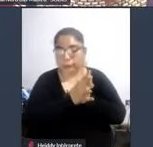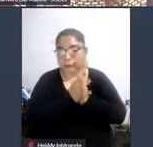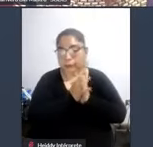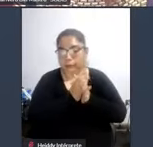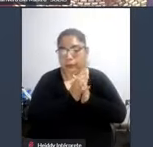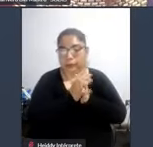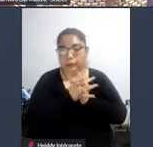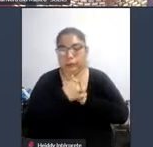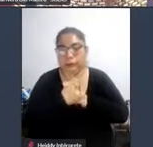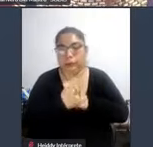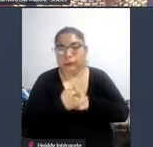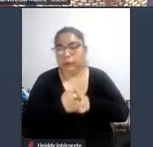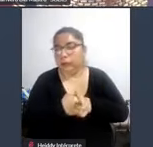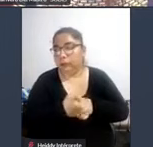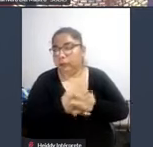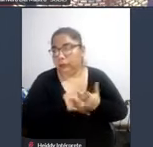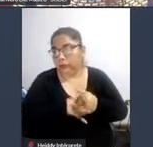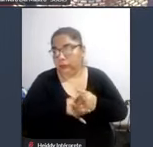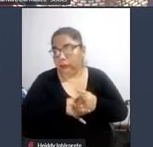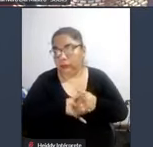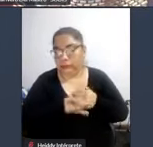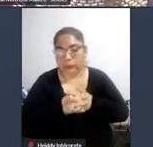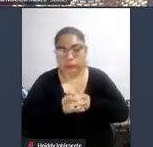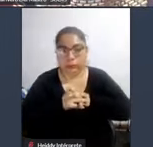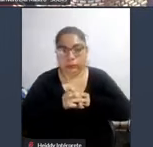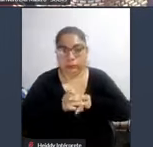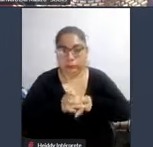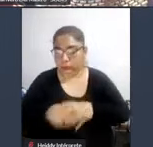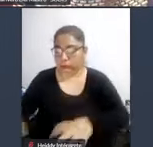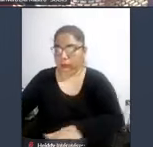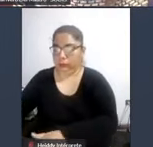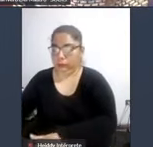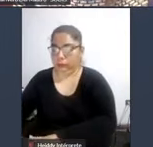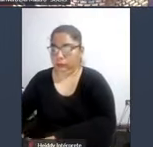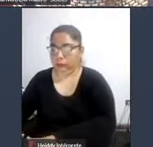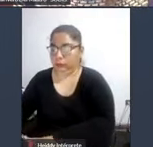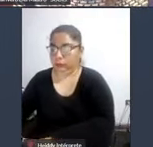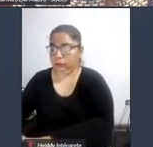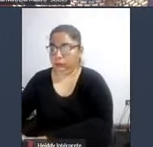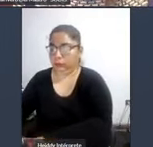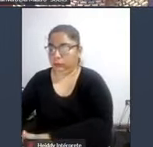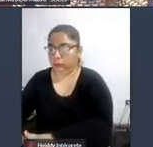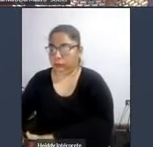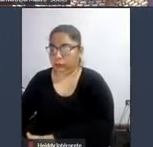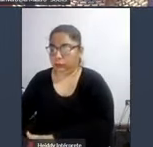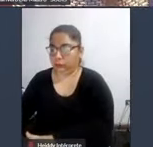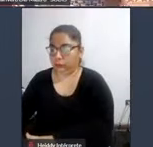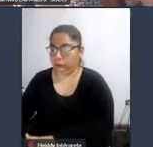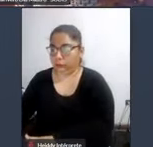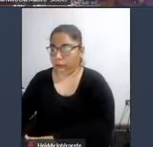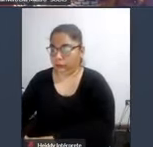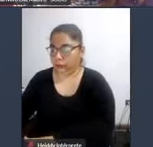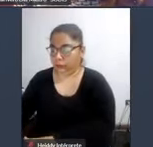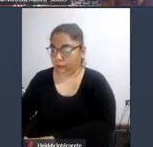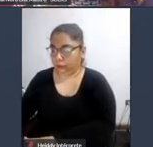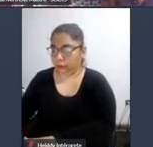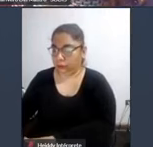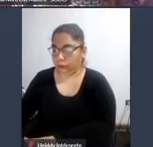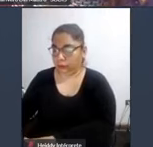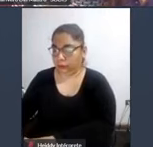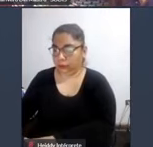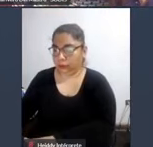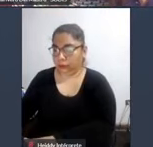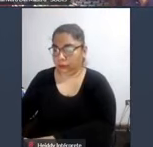Marilero y haber aprendido bastante de su experiencia vamos rápidamente bueno por favor si me